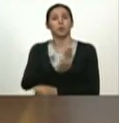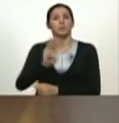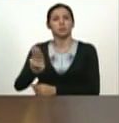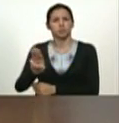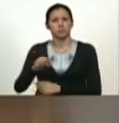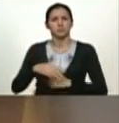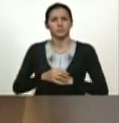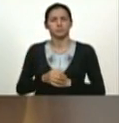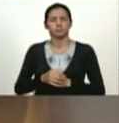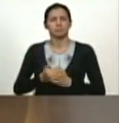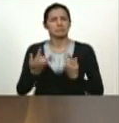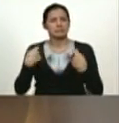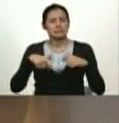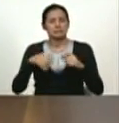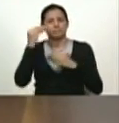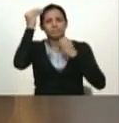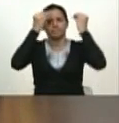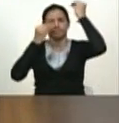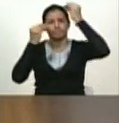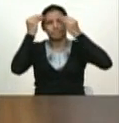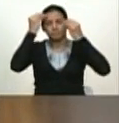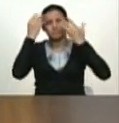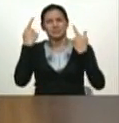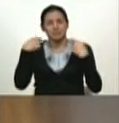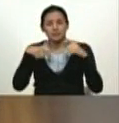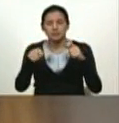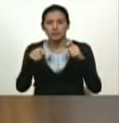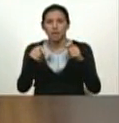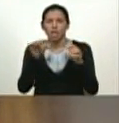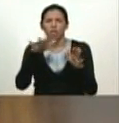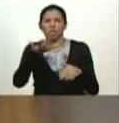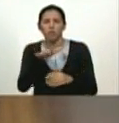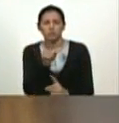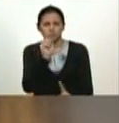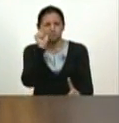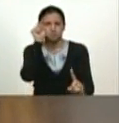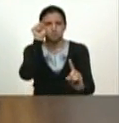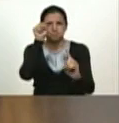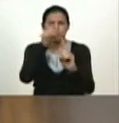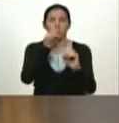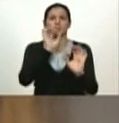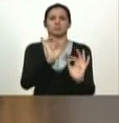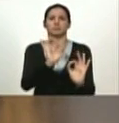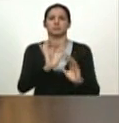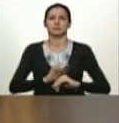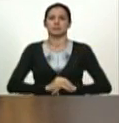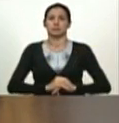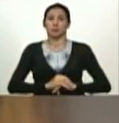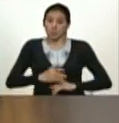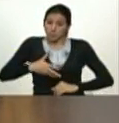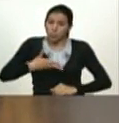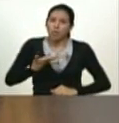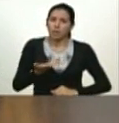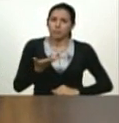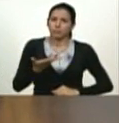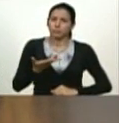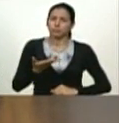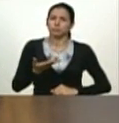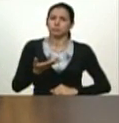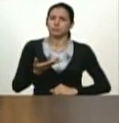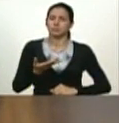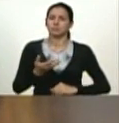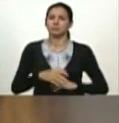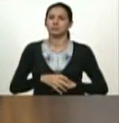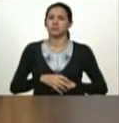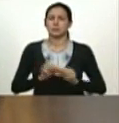y buscando el punto certero para que podamos pasar de